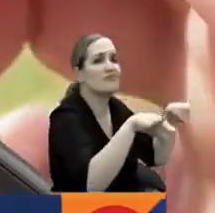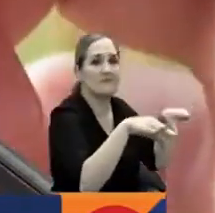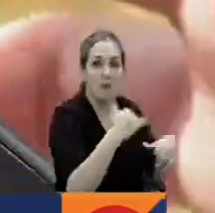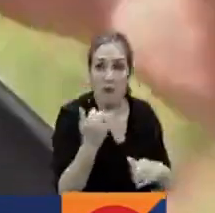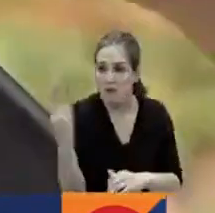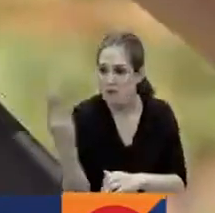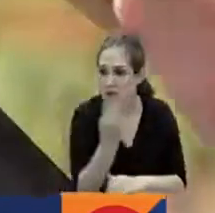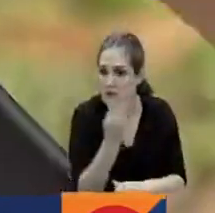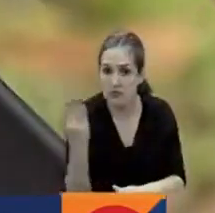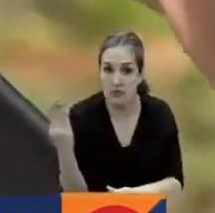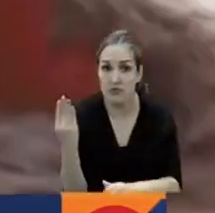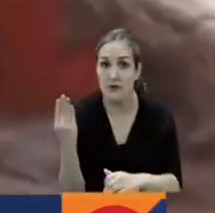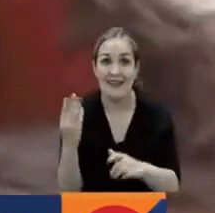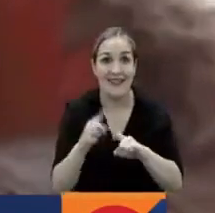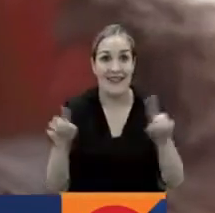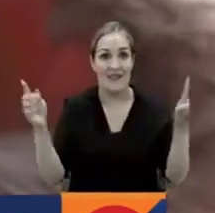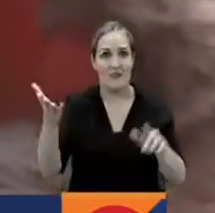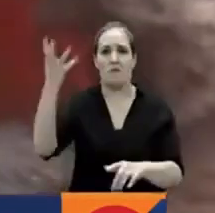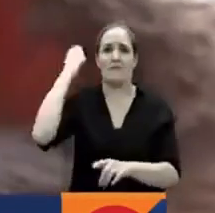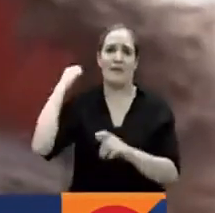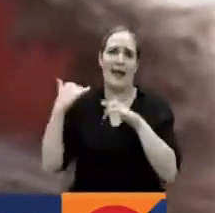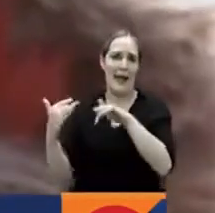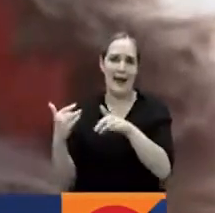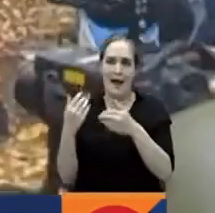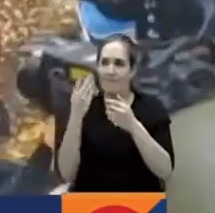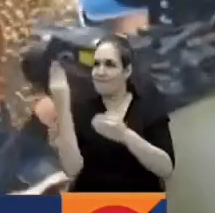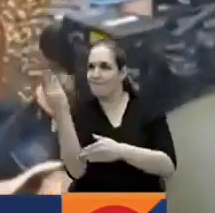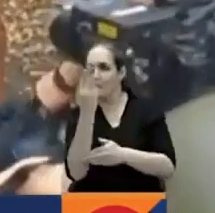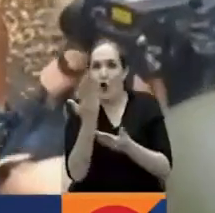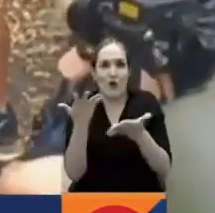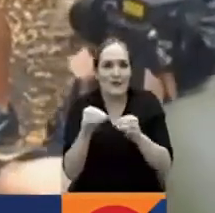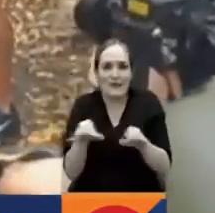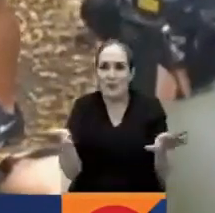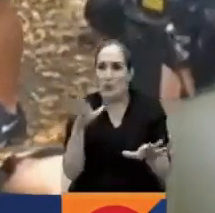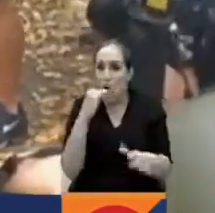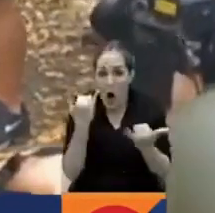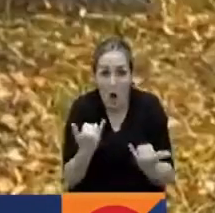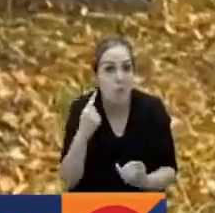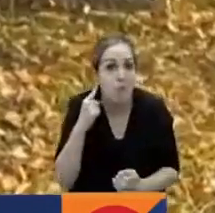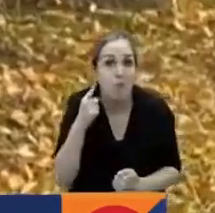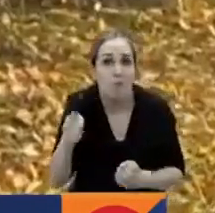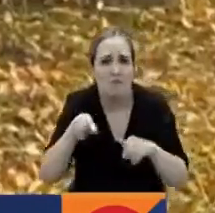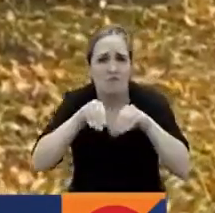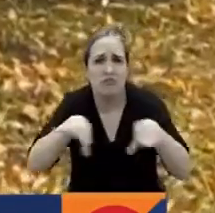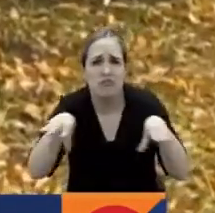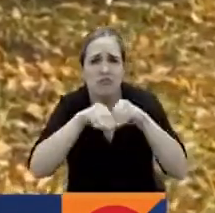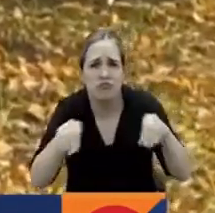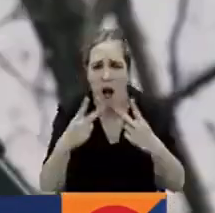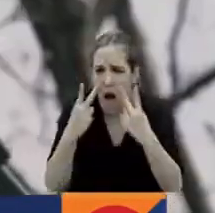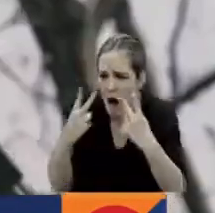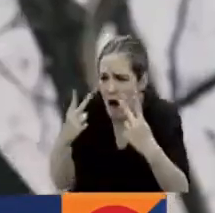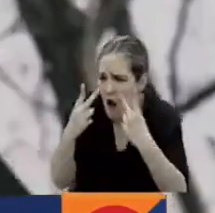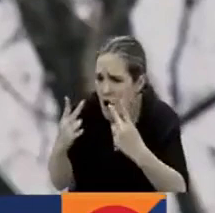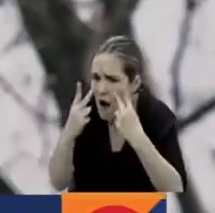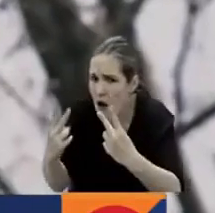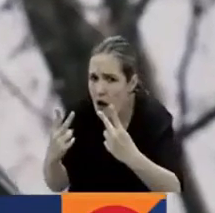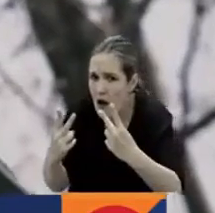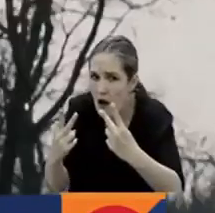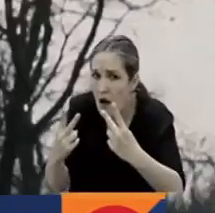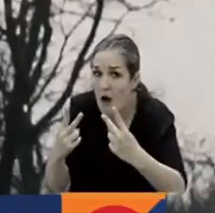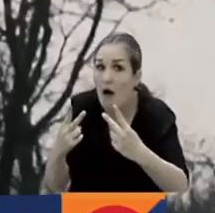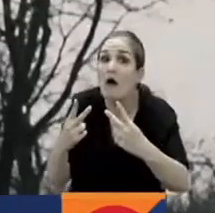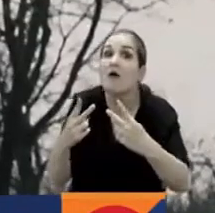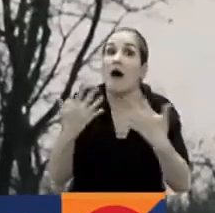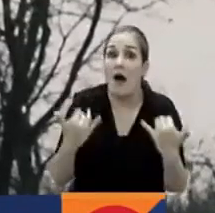coincidió con un mundo digital y por eso las pantallas difunden por segundo lo que pasa en ella y así sea una versión